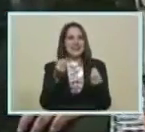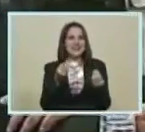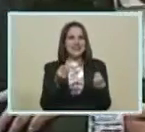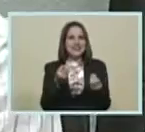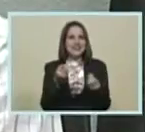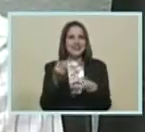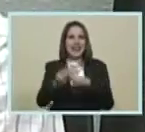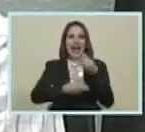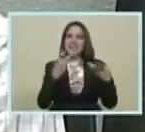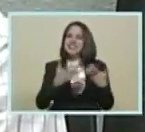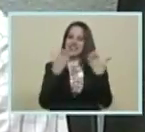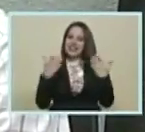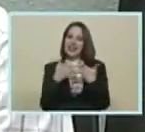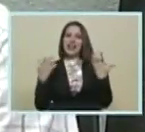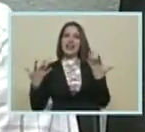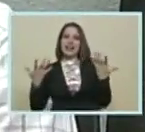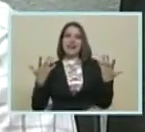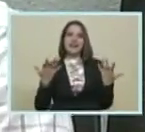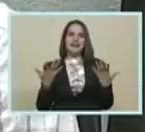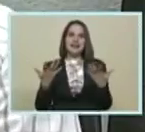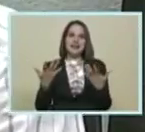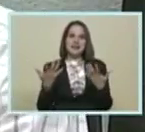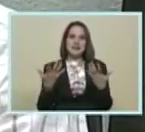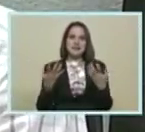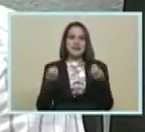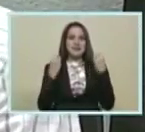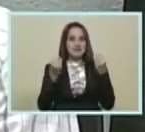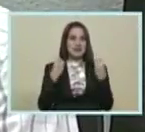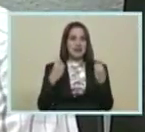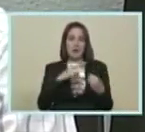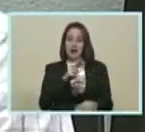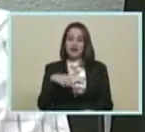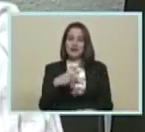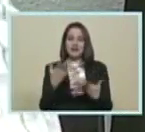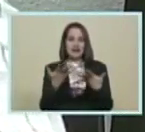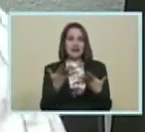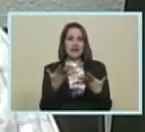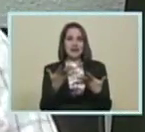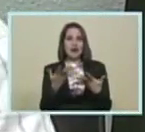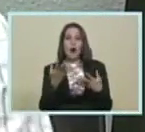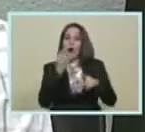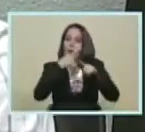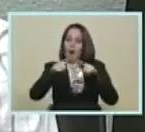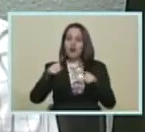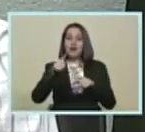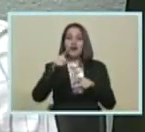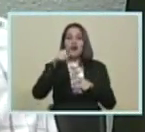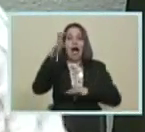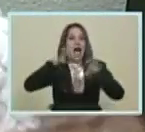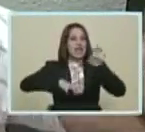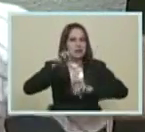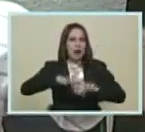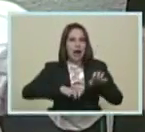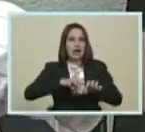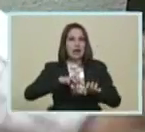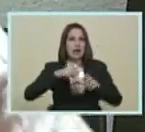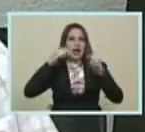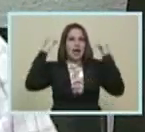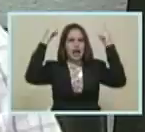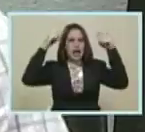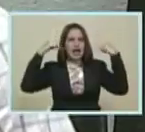ganar La guerra económica Y no solamente Que no presidente Hay otro animal Que es la cabra Como lo dice